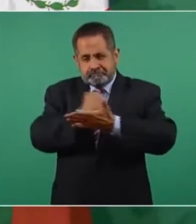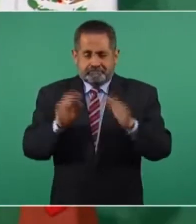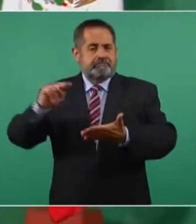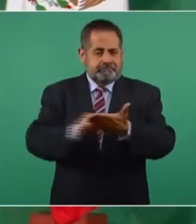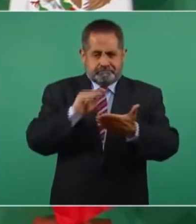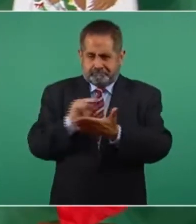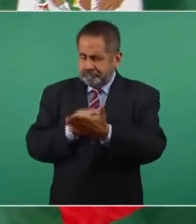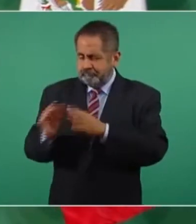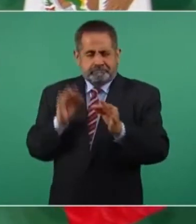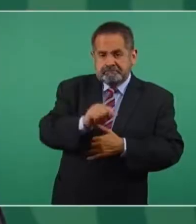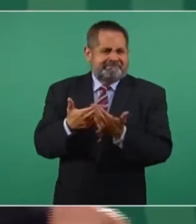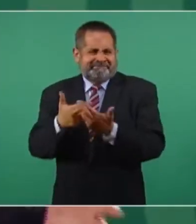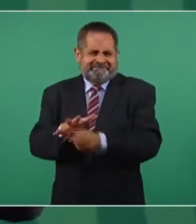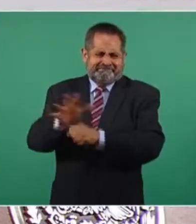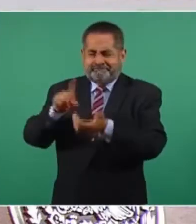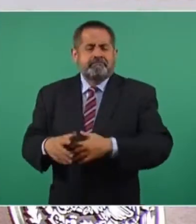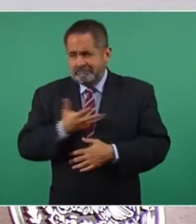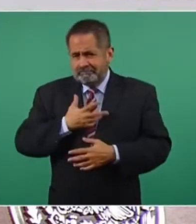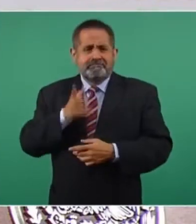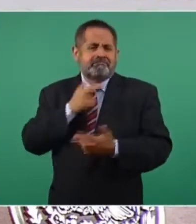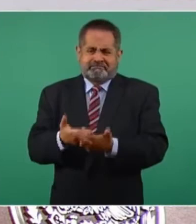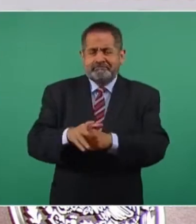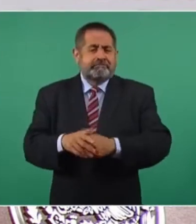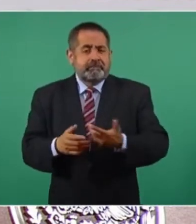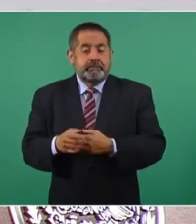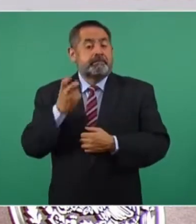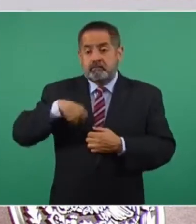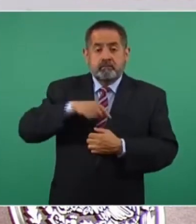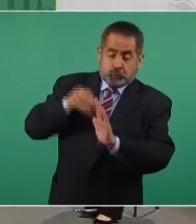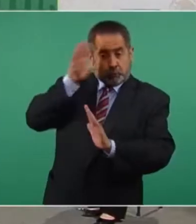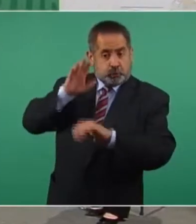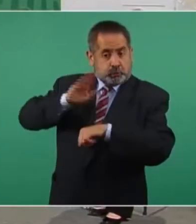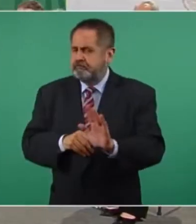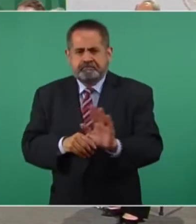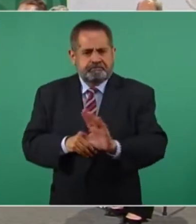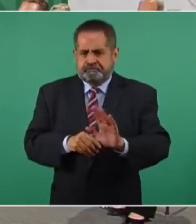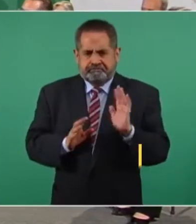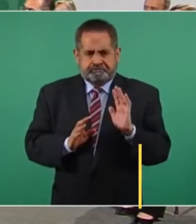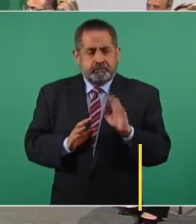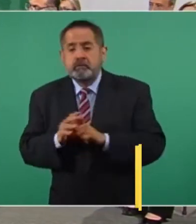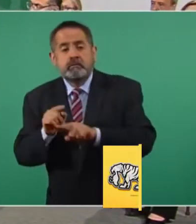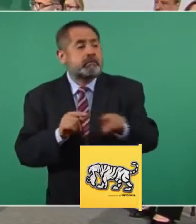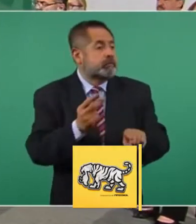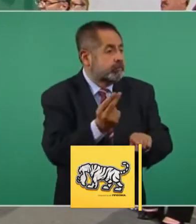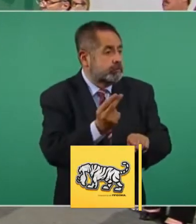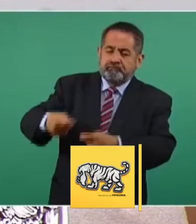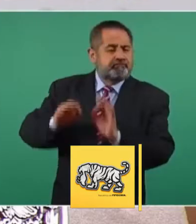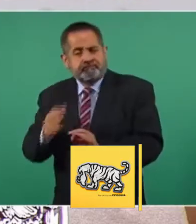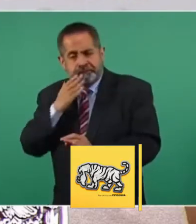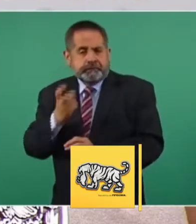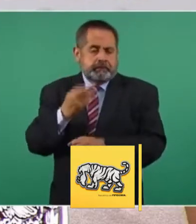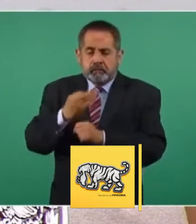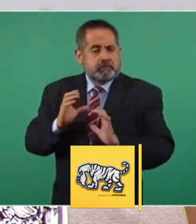pero ya se firmaron todos los documentos. Tenemos petróleo, materia prima suficiente. No vamos a extraer más allá de lo que necesitamos para nuestro mercado